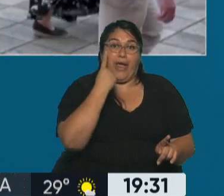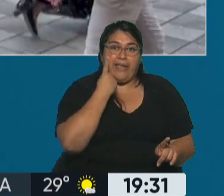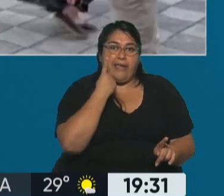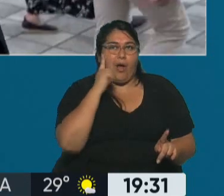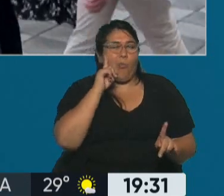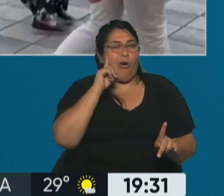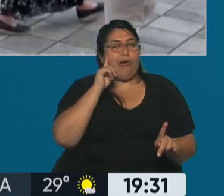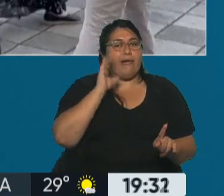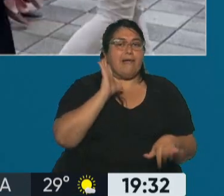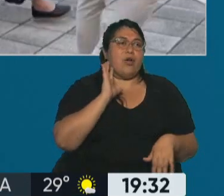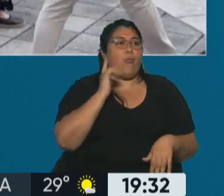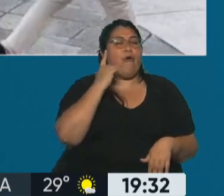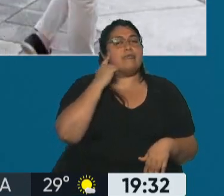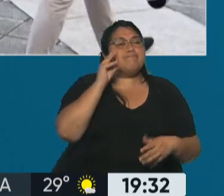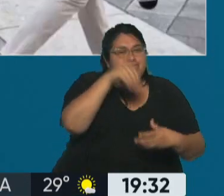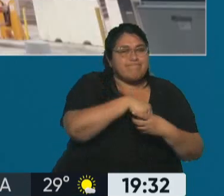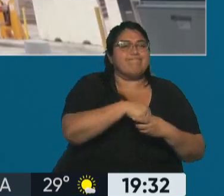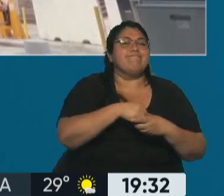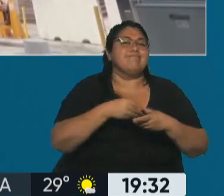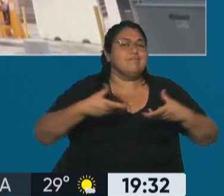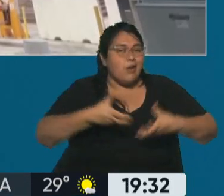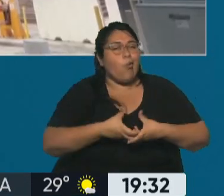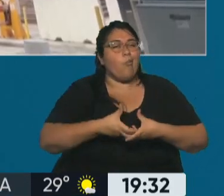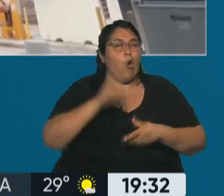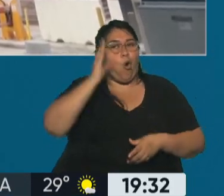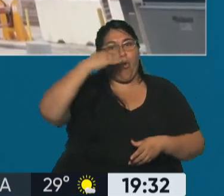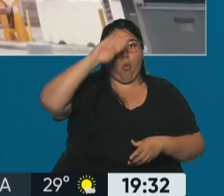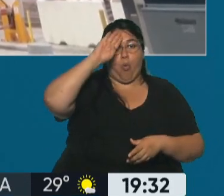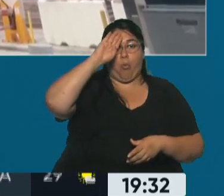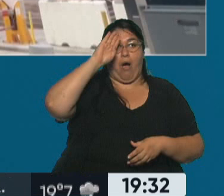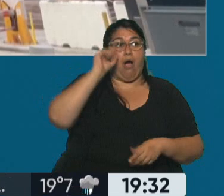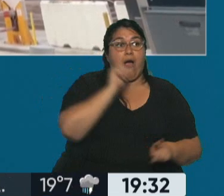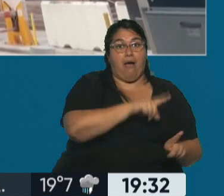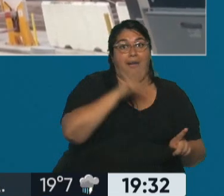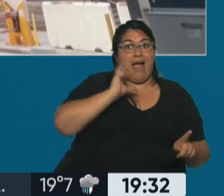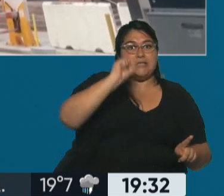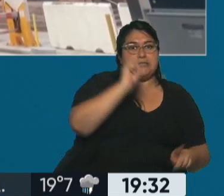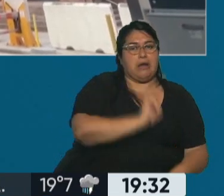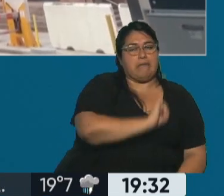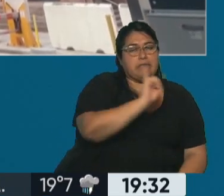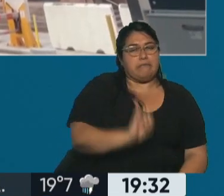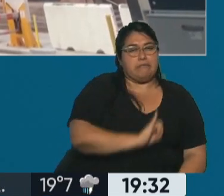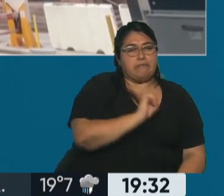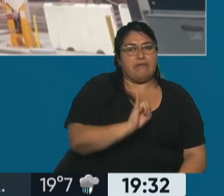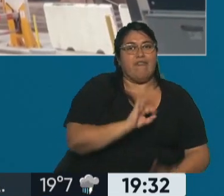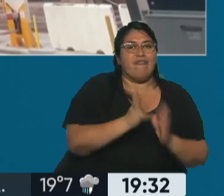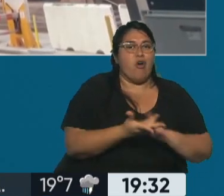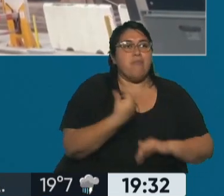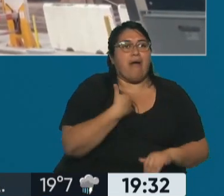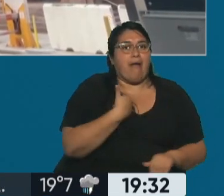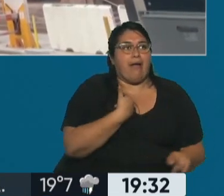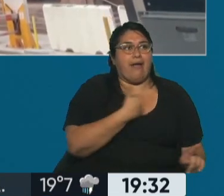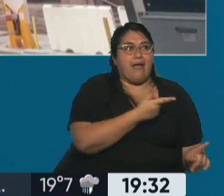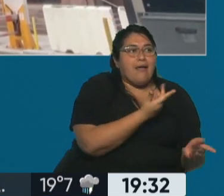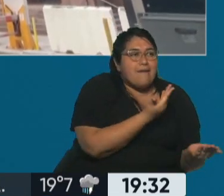cubano y en estas oportunidades este ex diplomático le habría contado cómo le pasaba información al gobierno cubano incluso